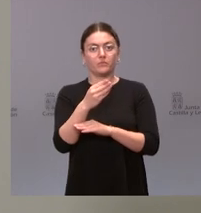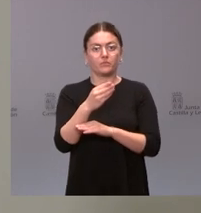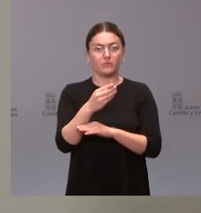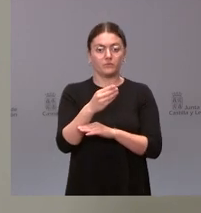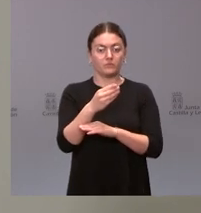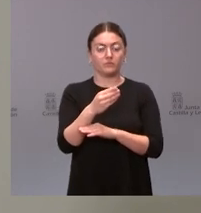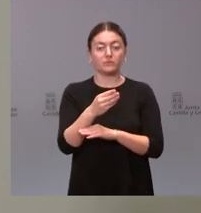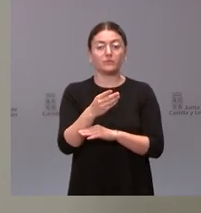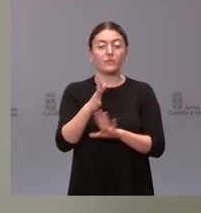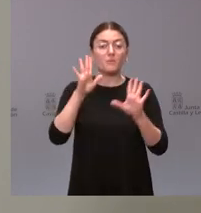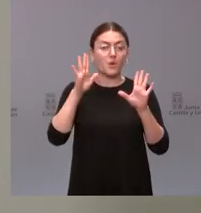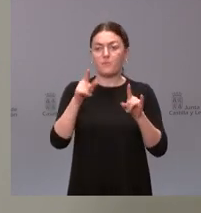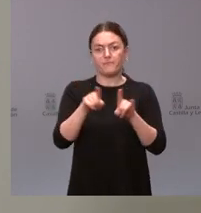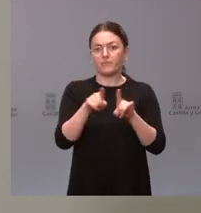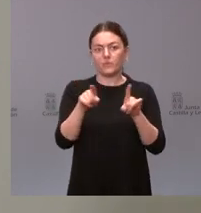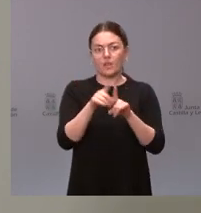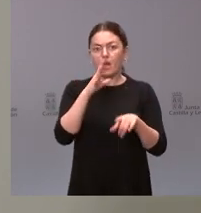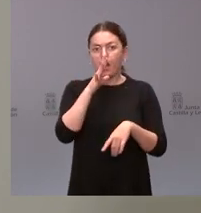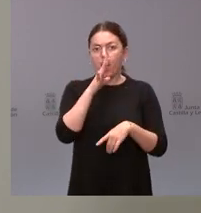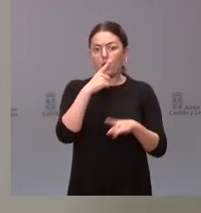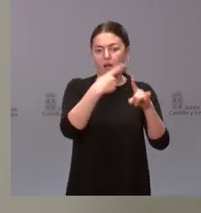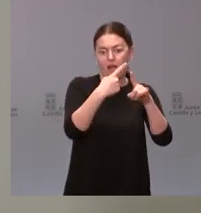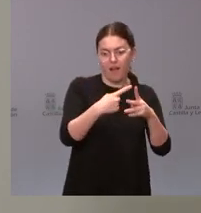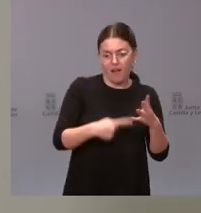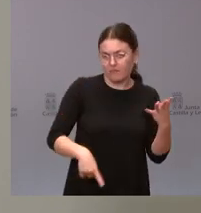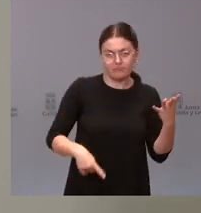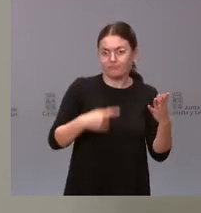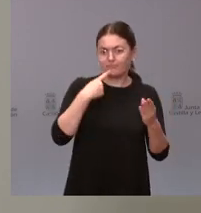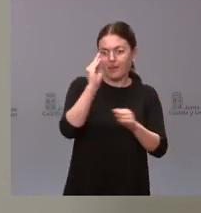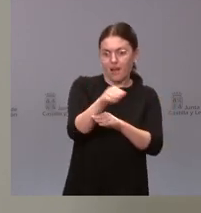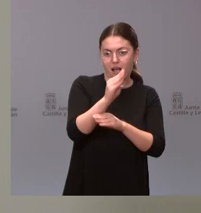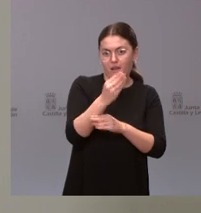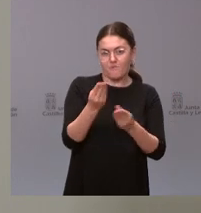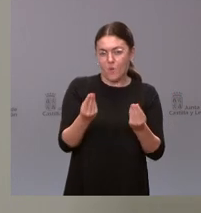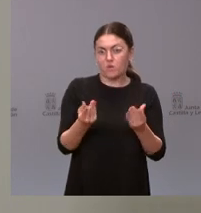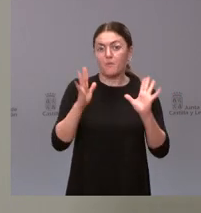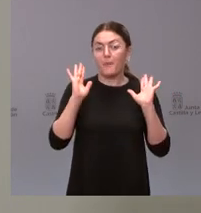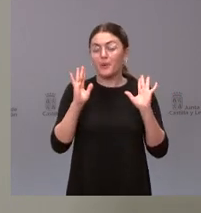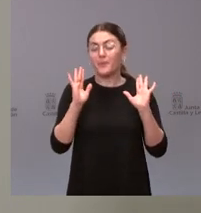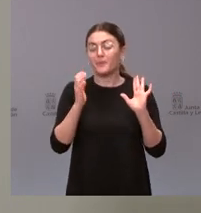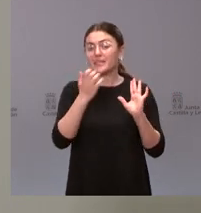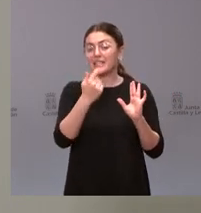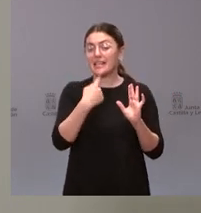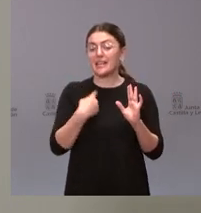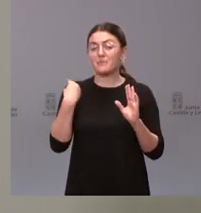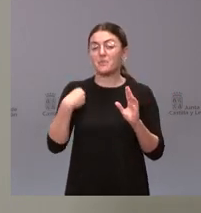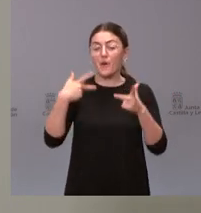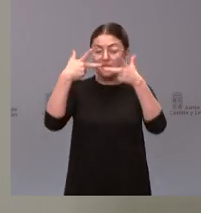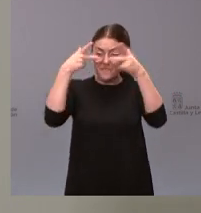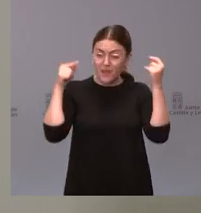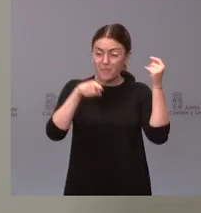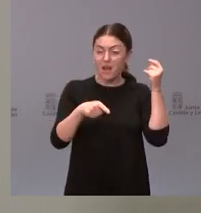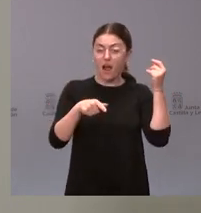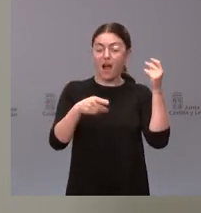están capacitadas para poder abordar este consenso existe pero si usted me plantea que el papel de las enfermeras que sin duda